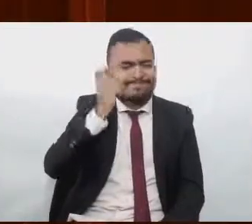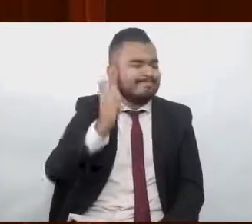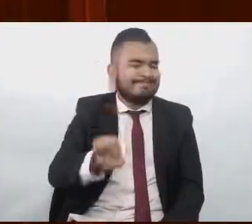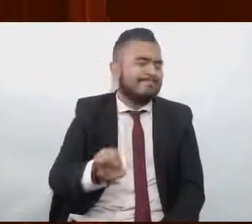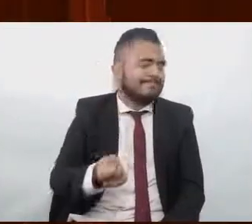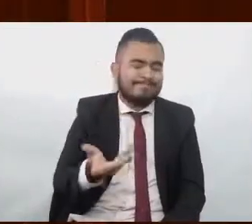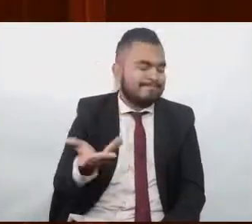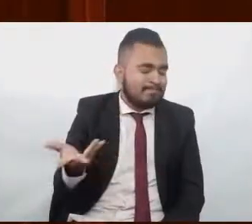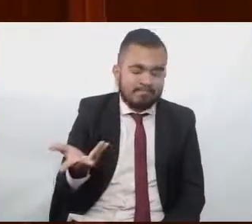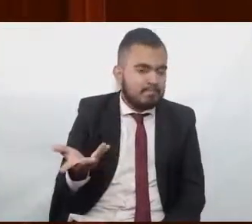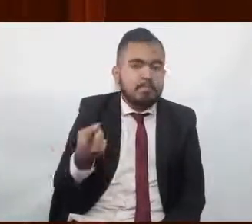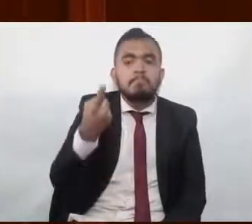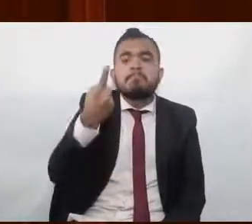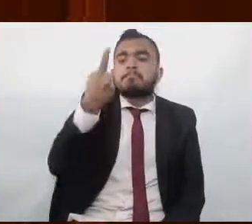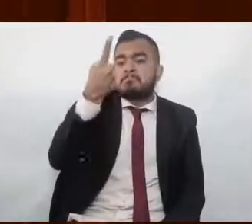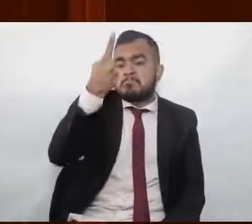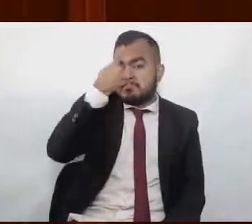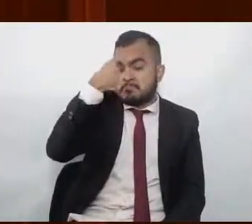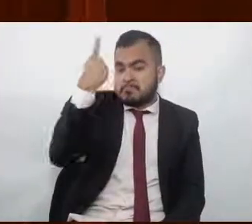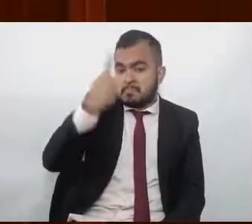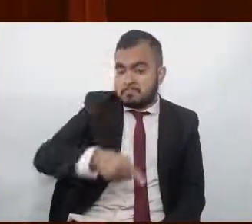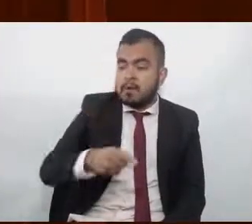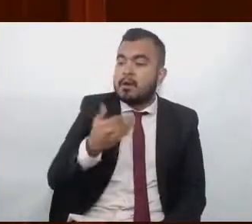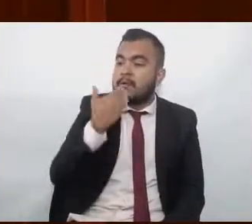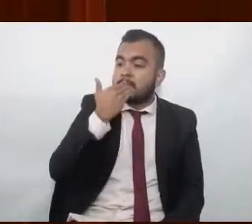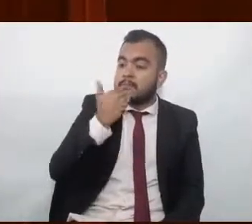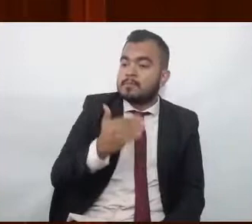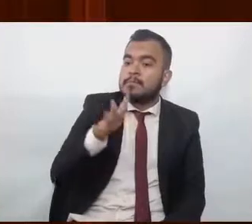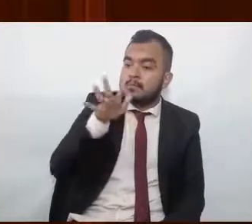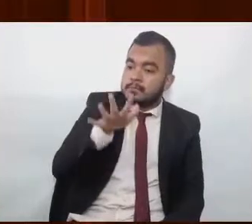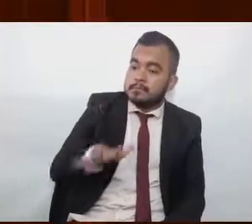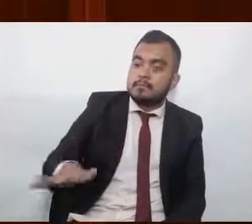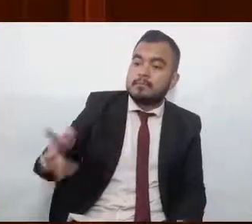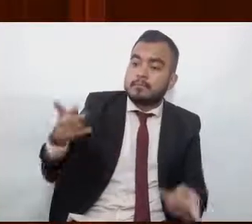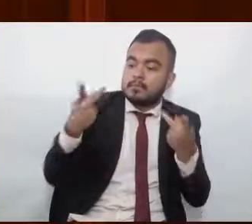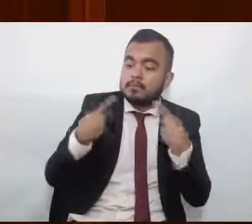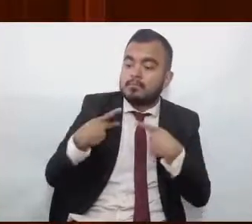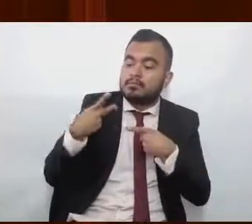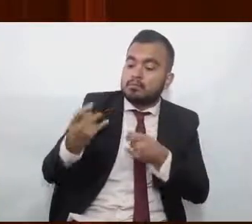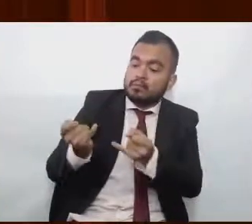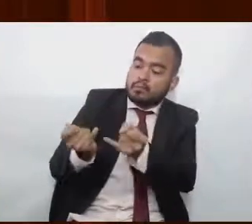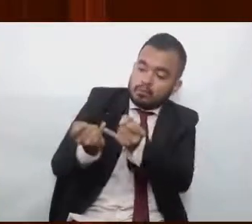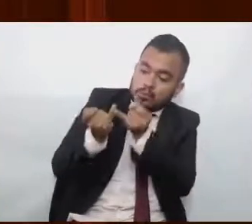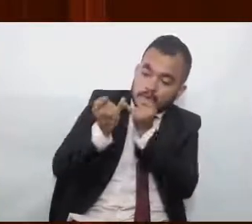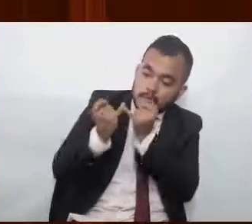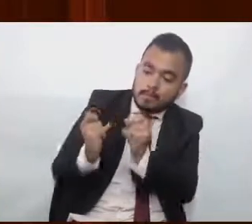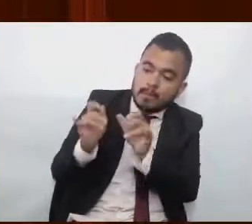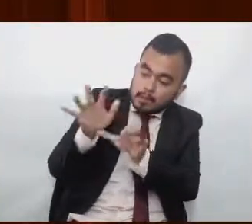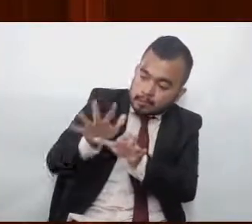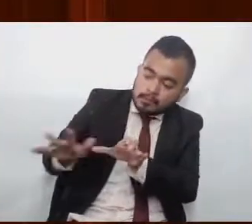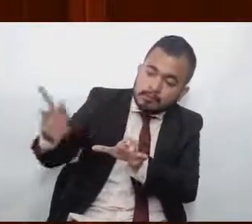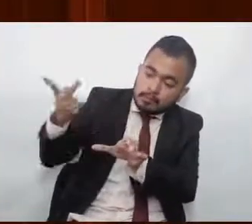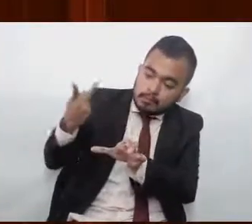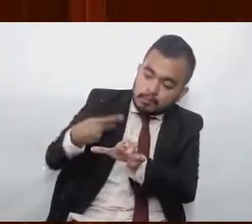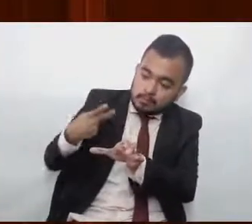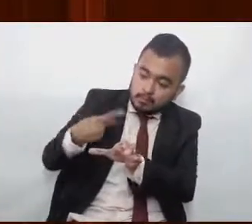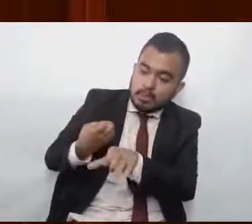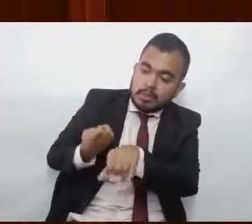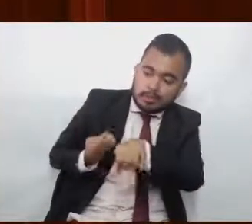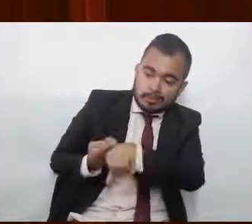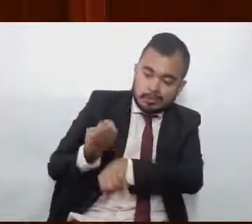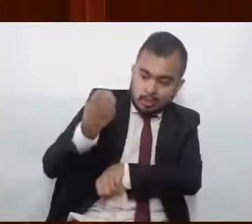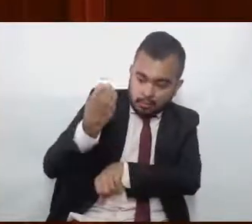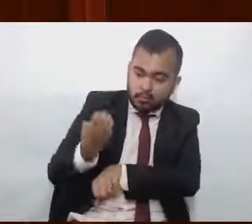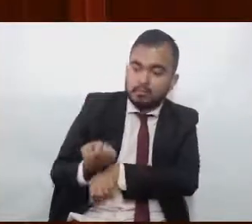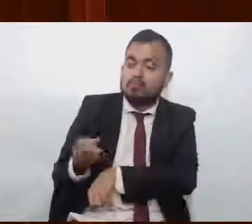la soberanía popular, la soberanía estatal e incluso la municipal, que está